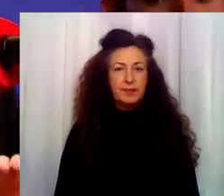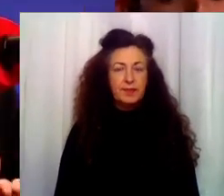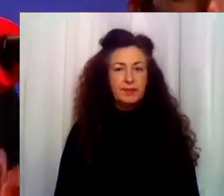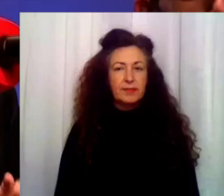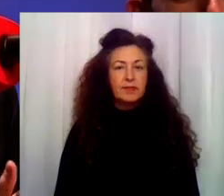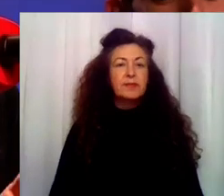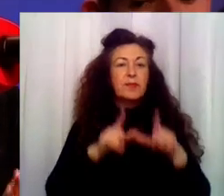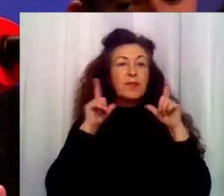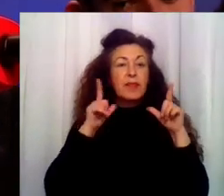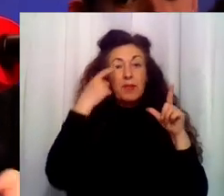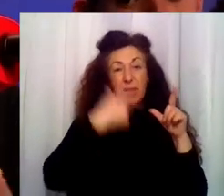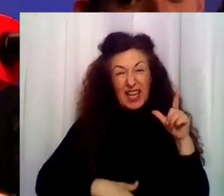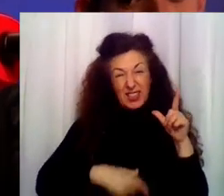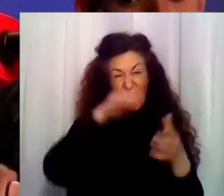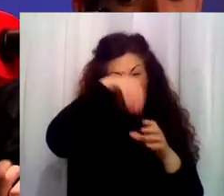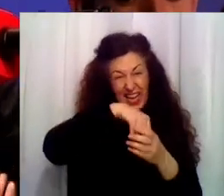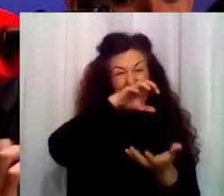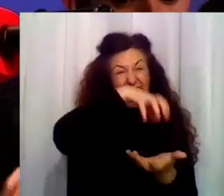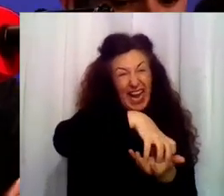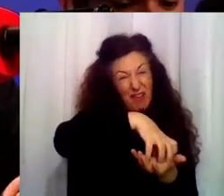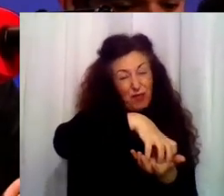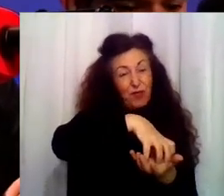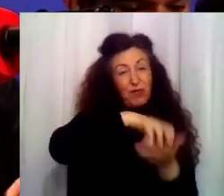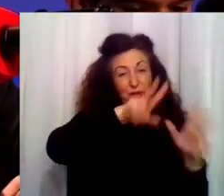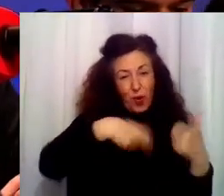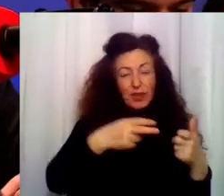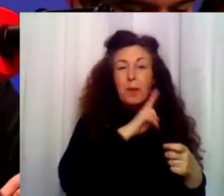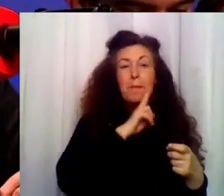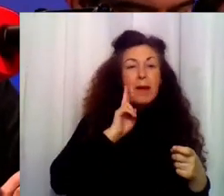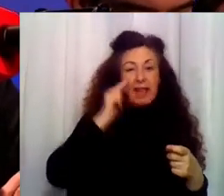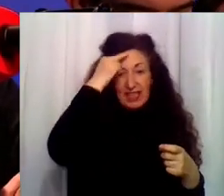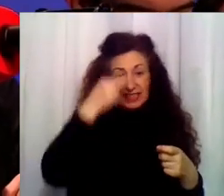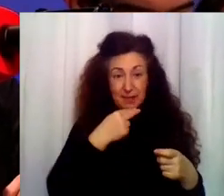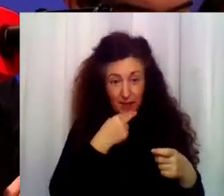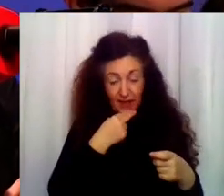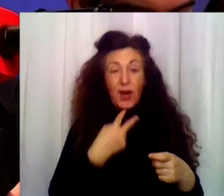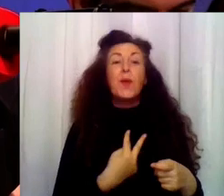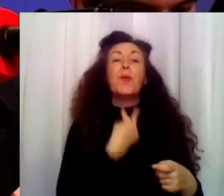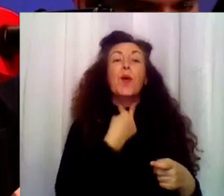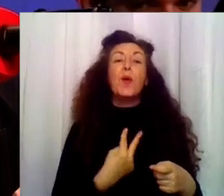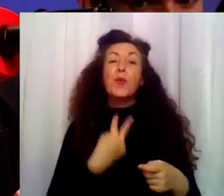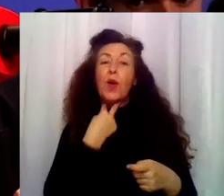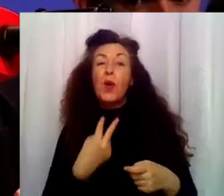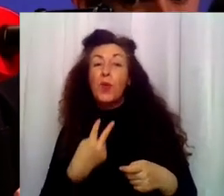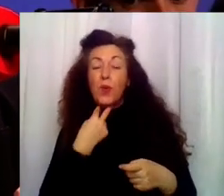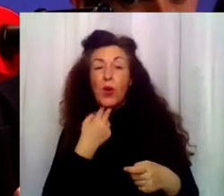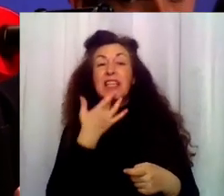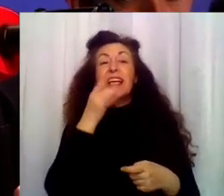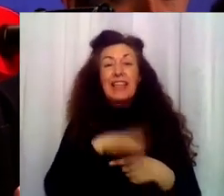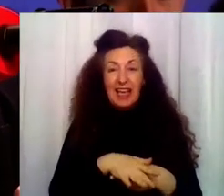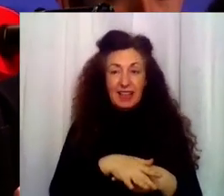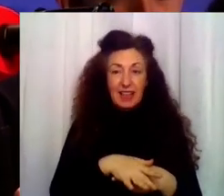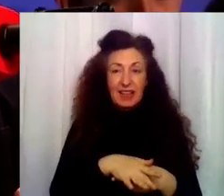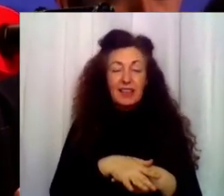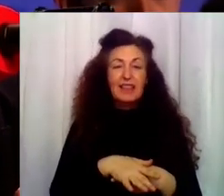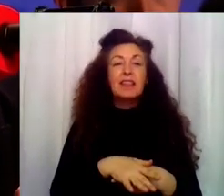Los personajes de Reformatorio de Madres y Padres han pasado del papel a la radio gracias a las voces y los cuerpos de